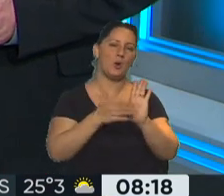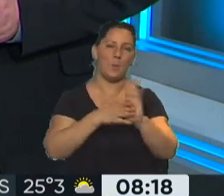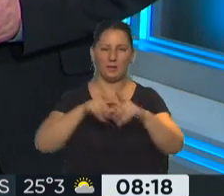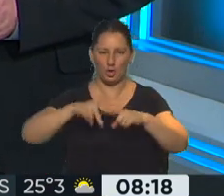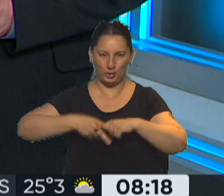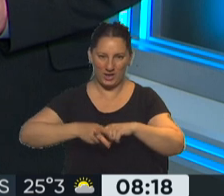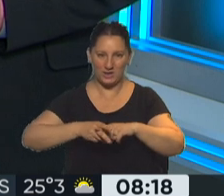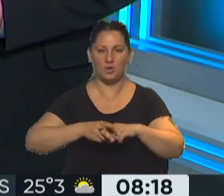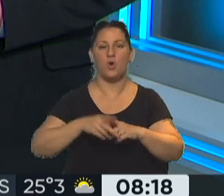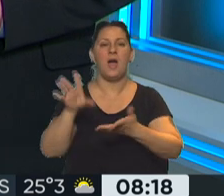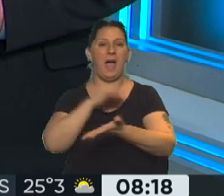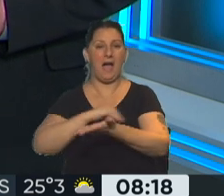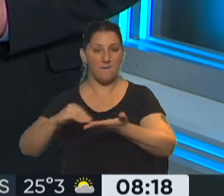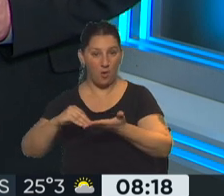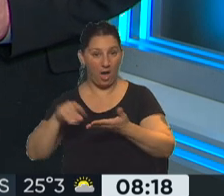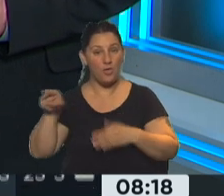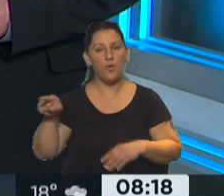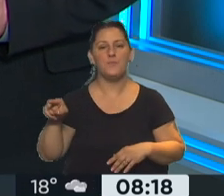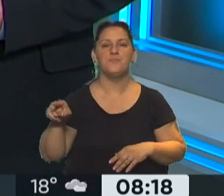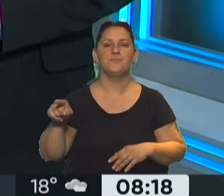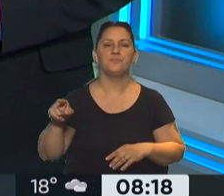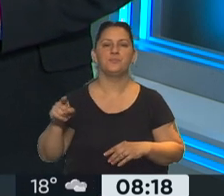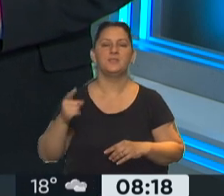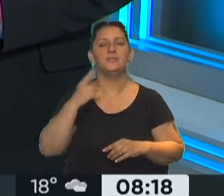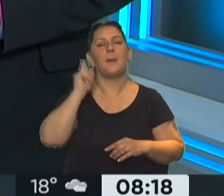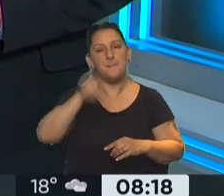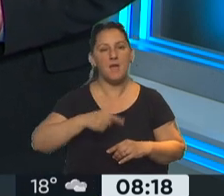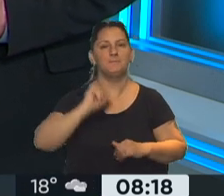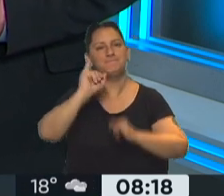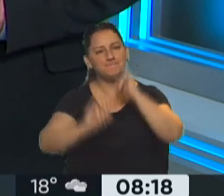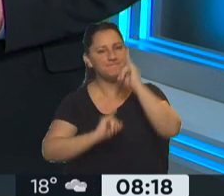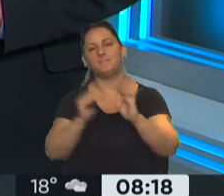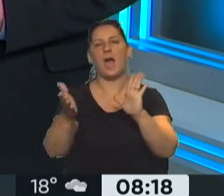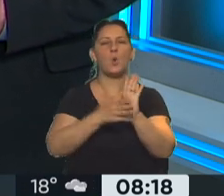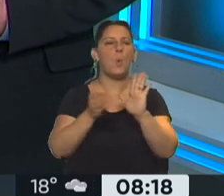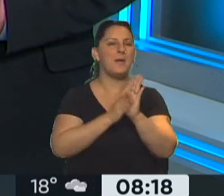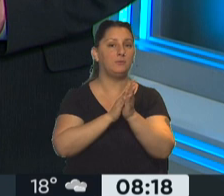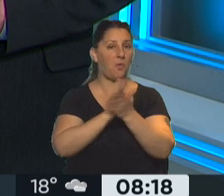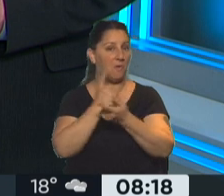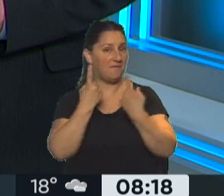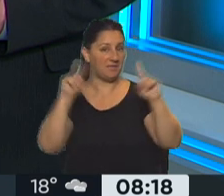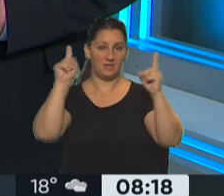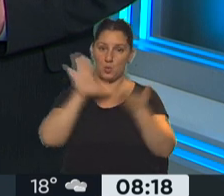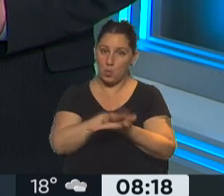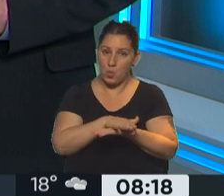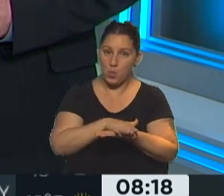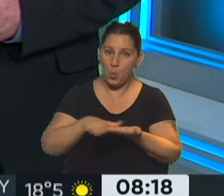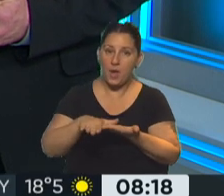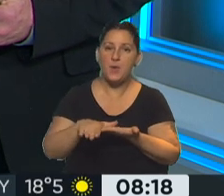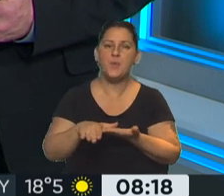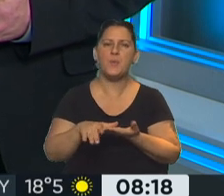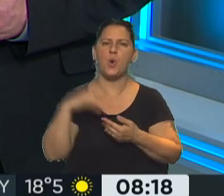abogado Arce Ageo introdujo un argumento nuevo, novedoso y que causó